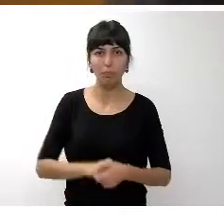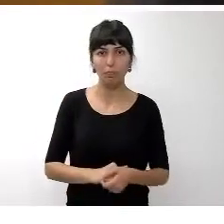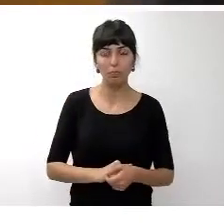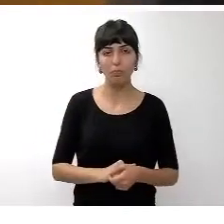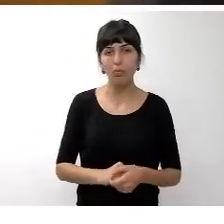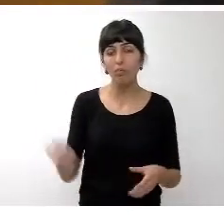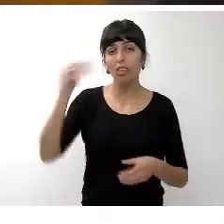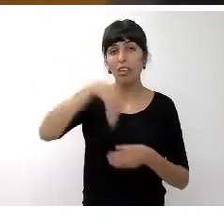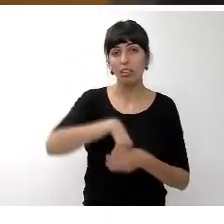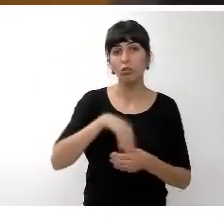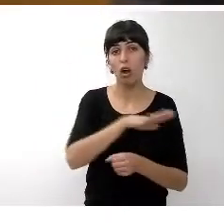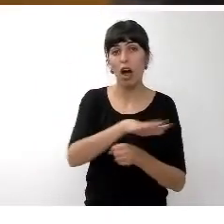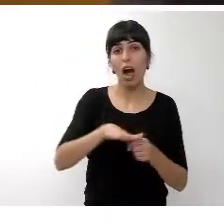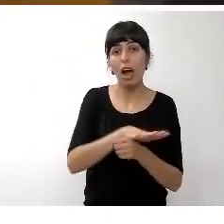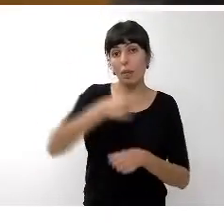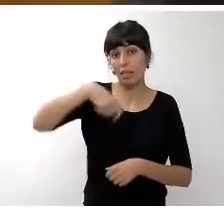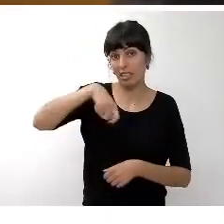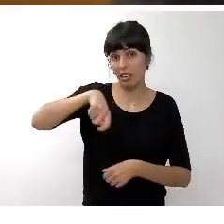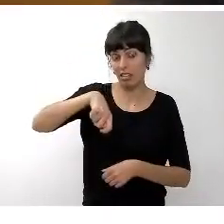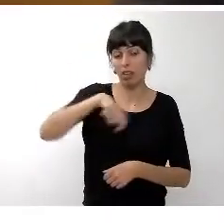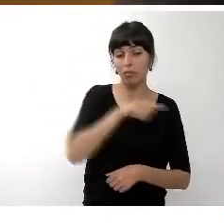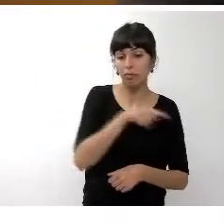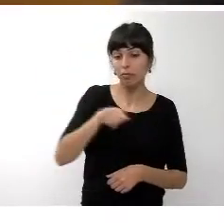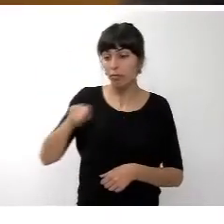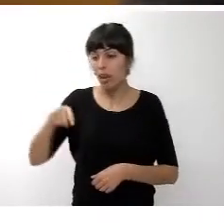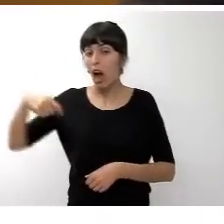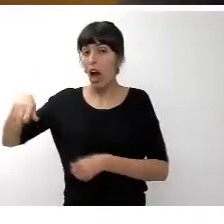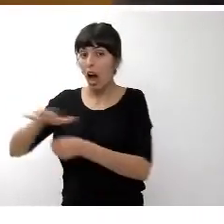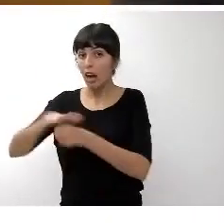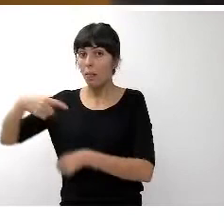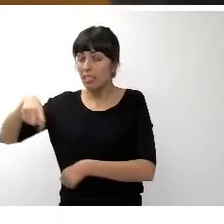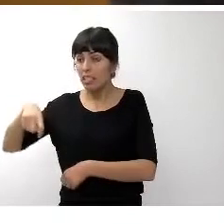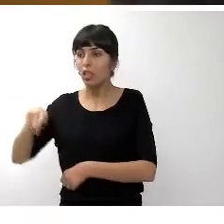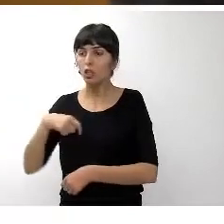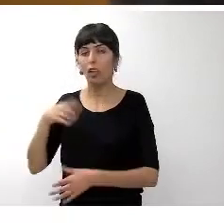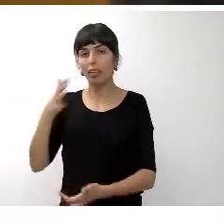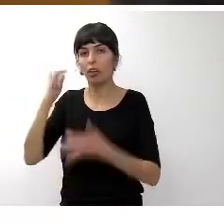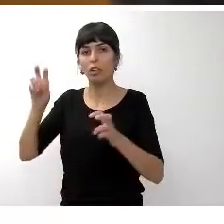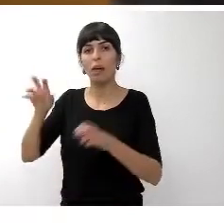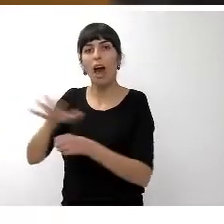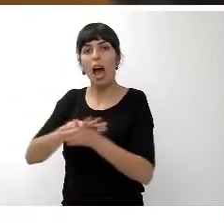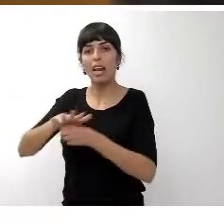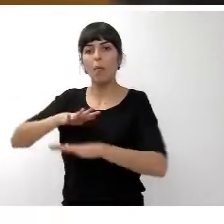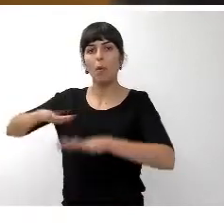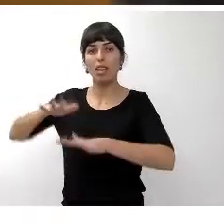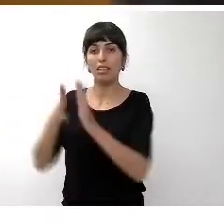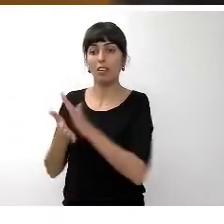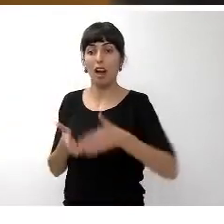dentro del área de presidencia yo destacaría por un lado el área de movilidad y por otro el área de carreteras